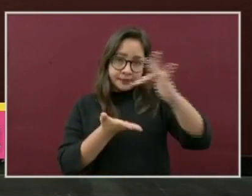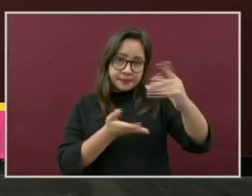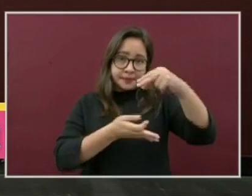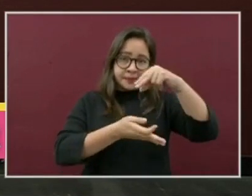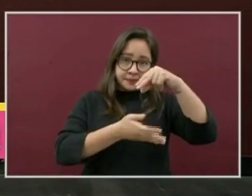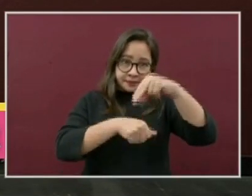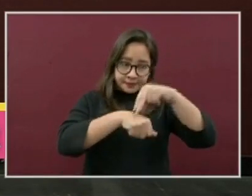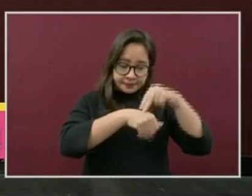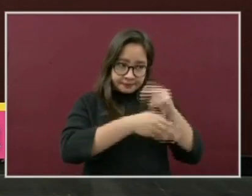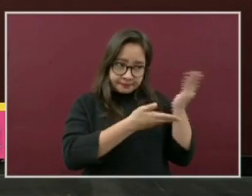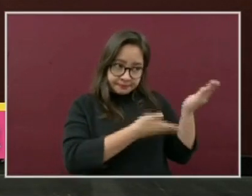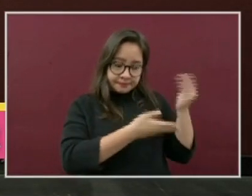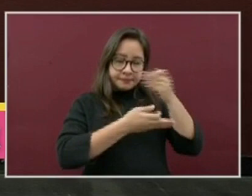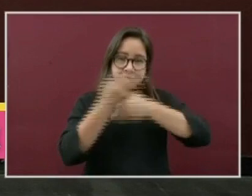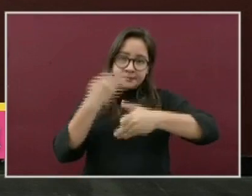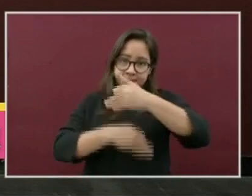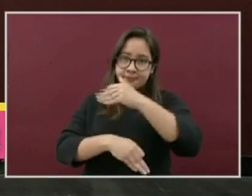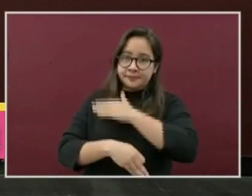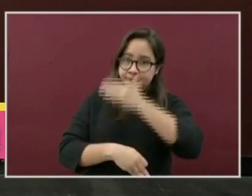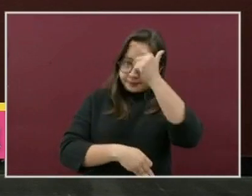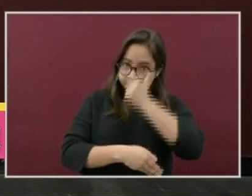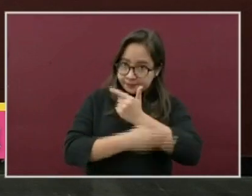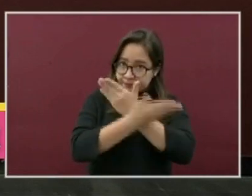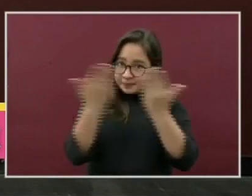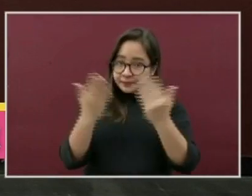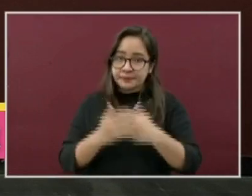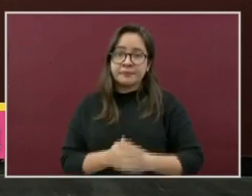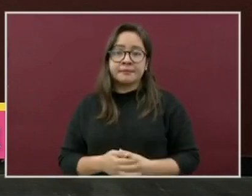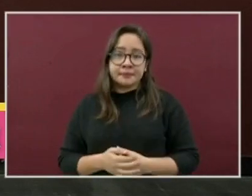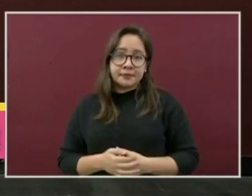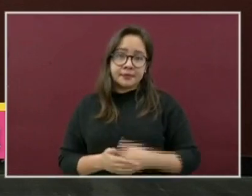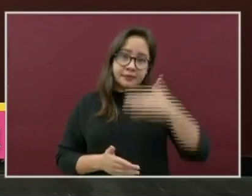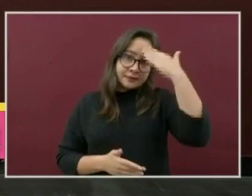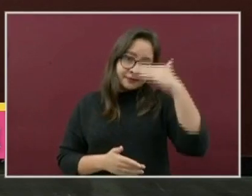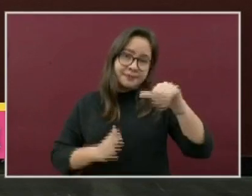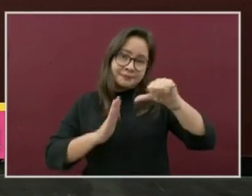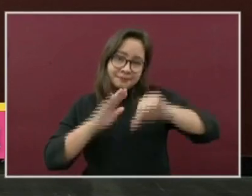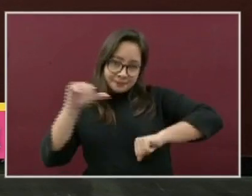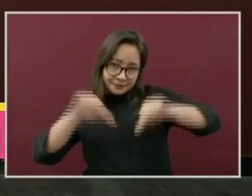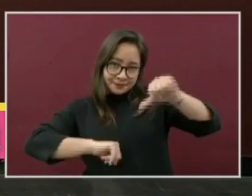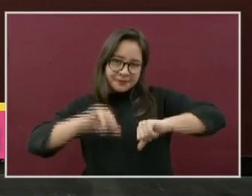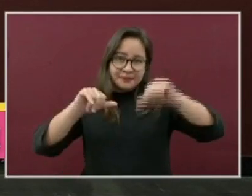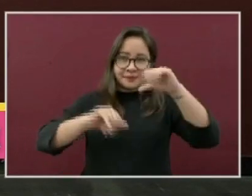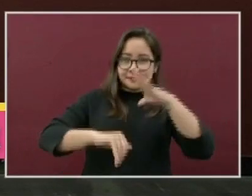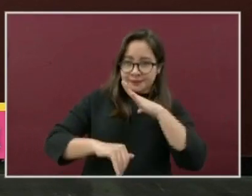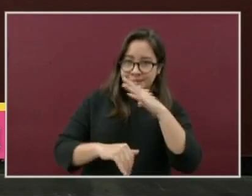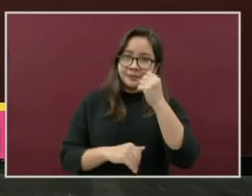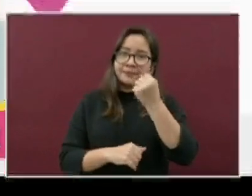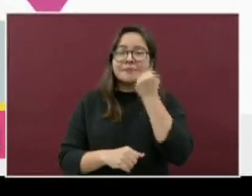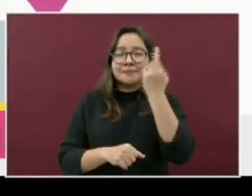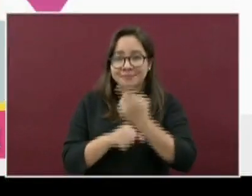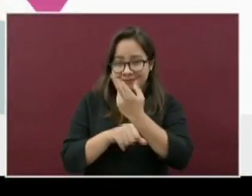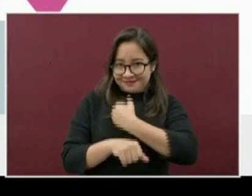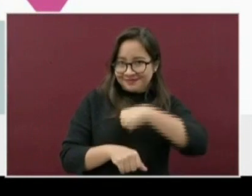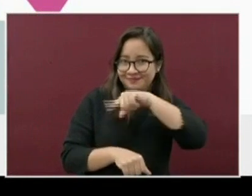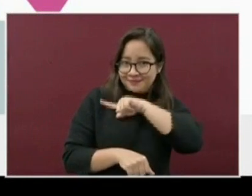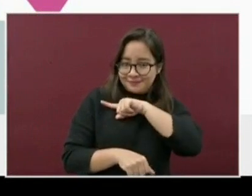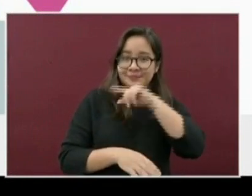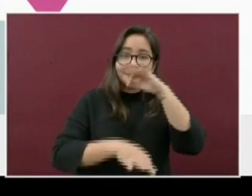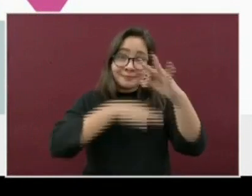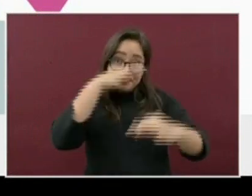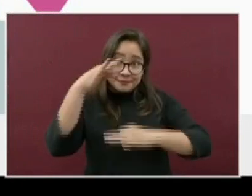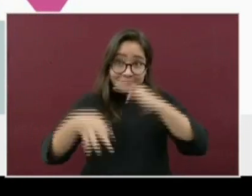a todos y a todas. Como parte de las actividades que se realizan en la Secretaría de Salud, le informamos a la población